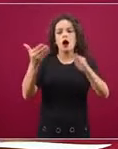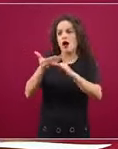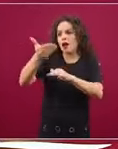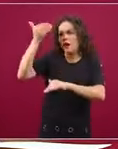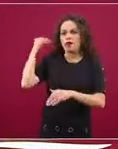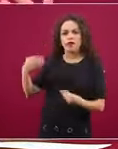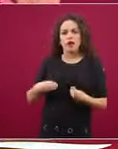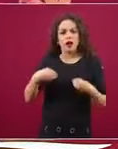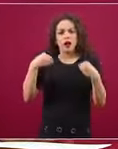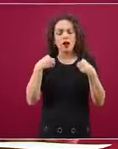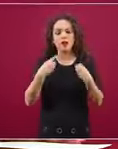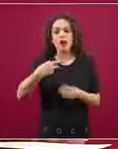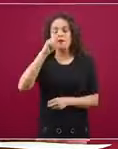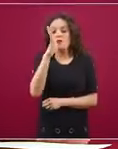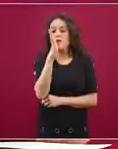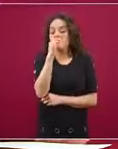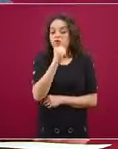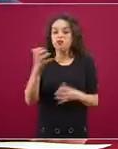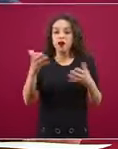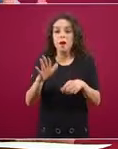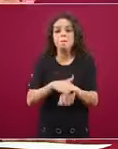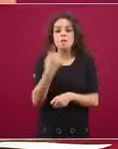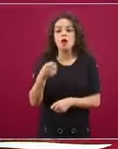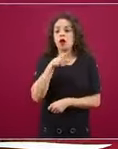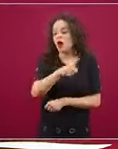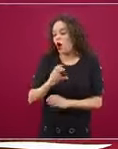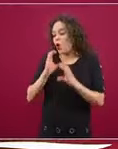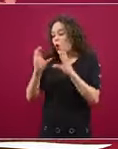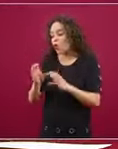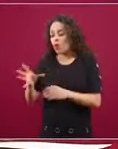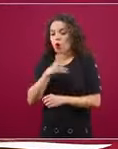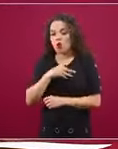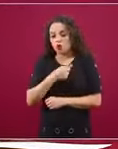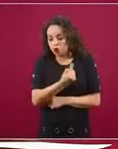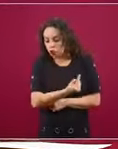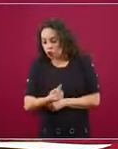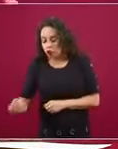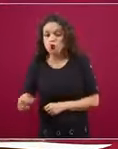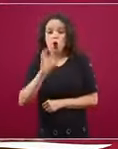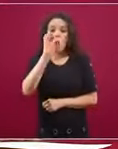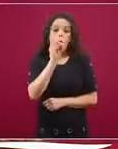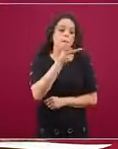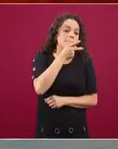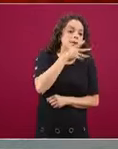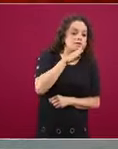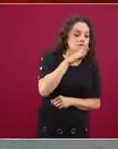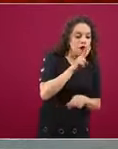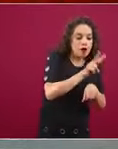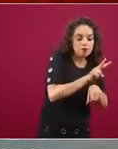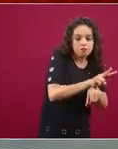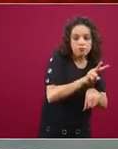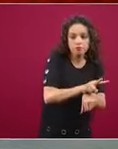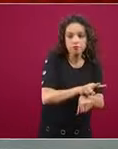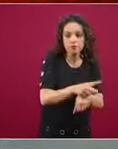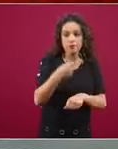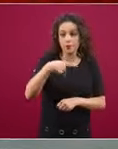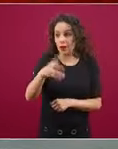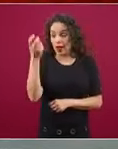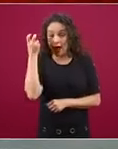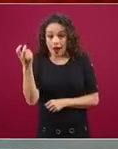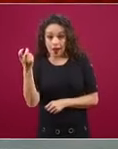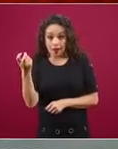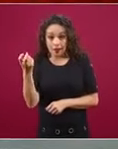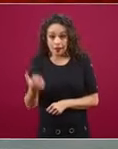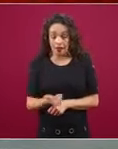cuidando o a sus hijos pequeños o a sus padres y madres y que con estos recursos ellas han podido